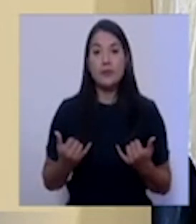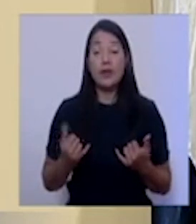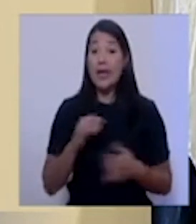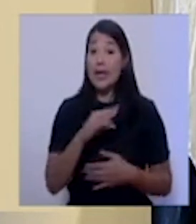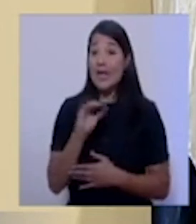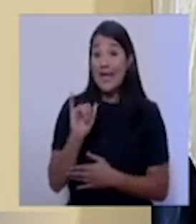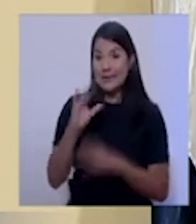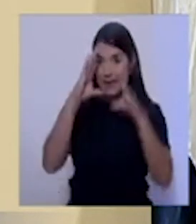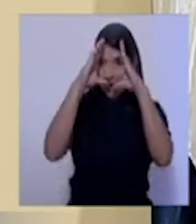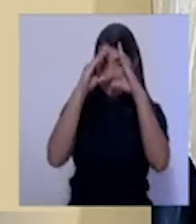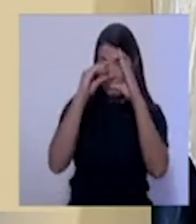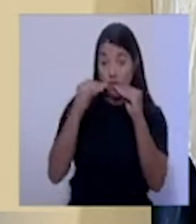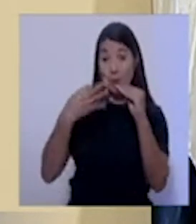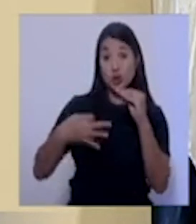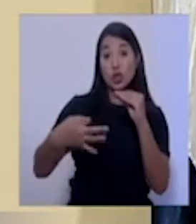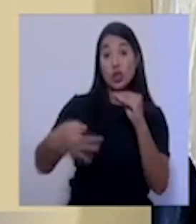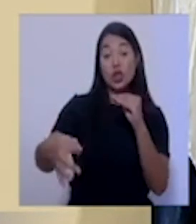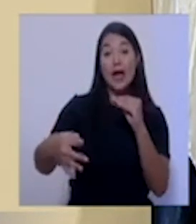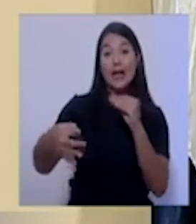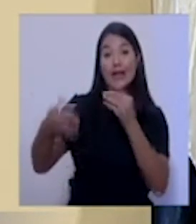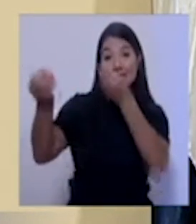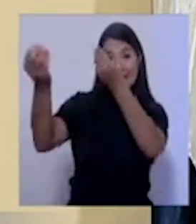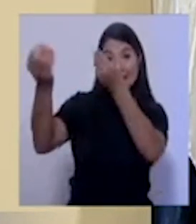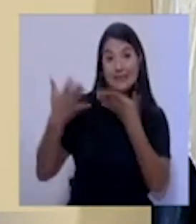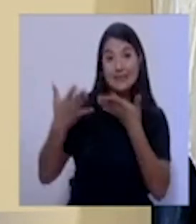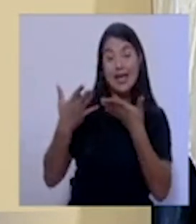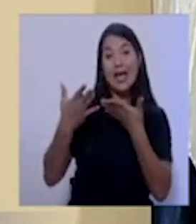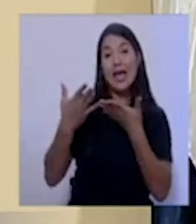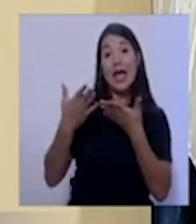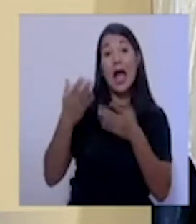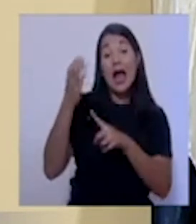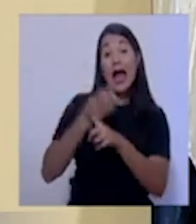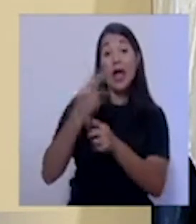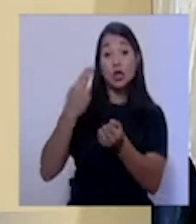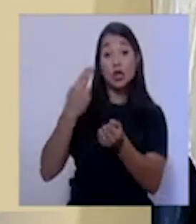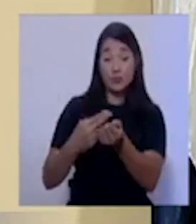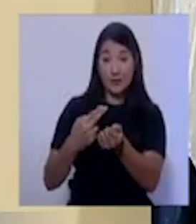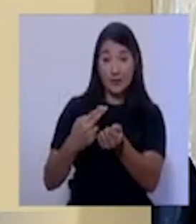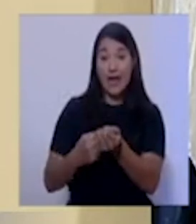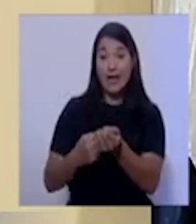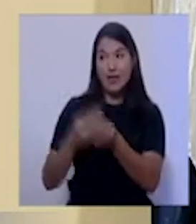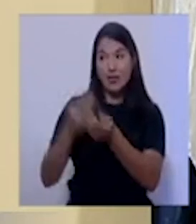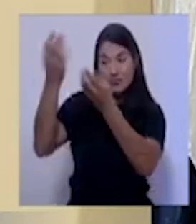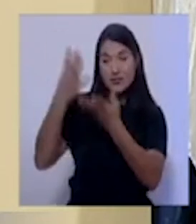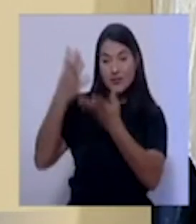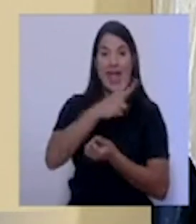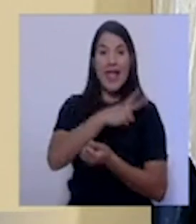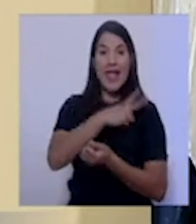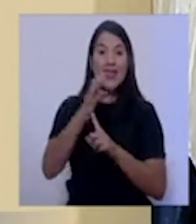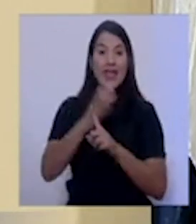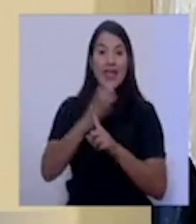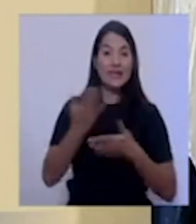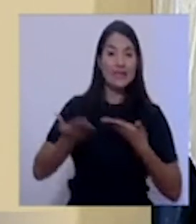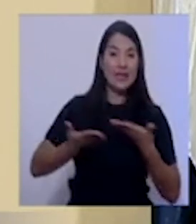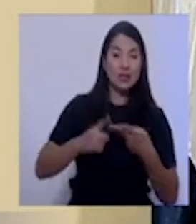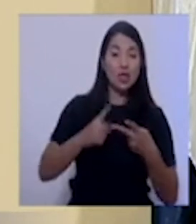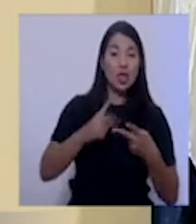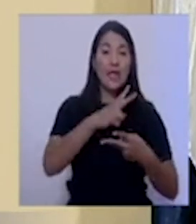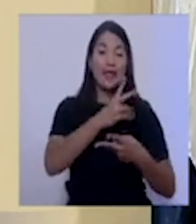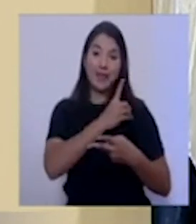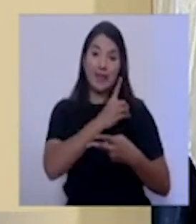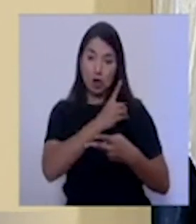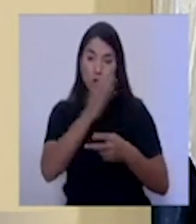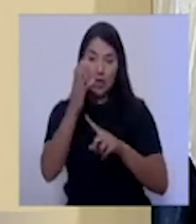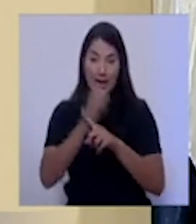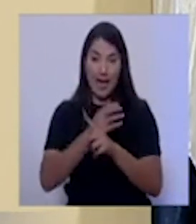informe diario que nos pasan de los diferentes hospitales, los jefes de servicio y los directores. En el Hospital México tenemos